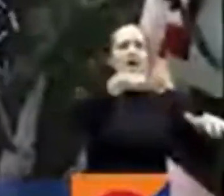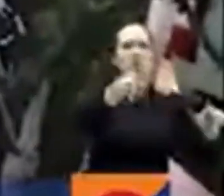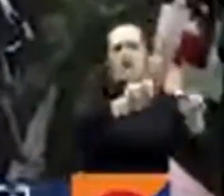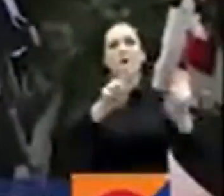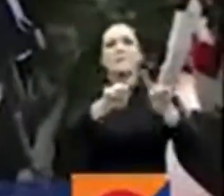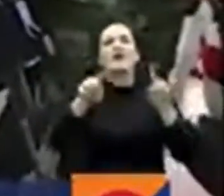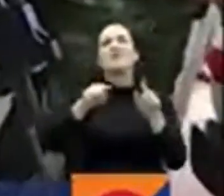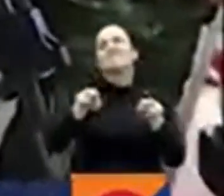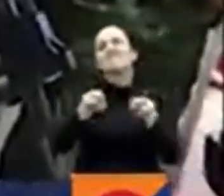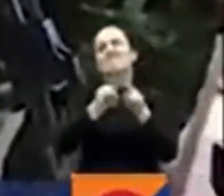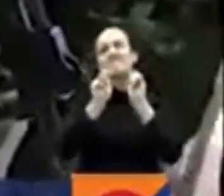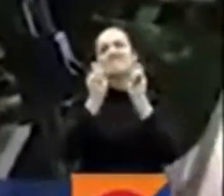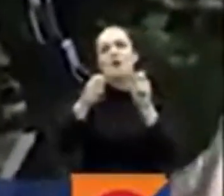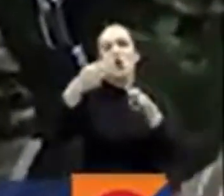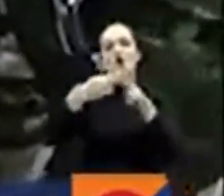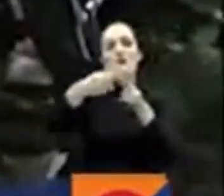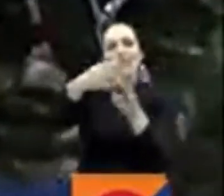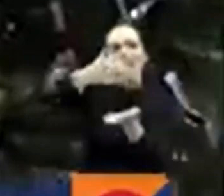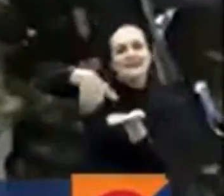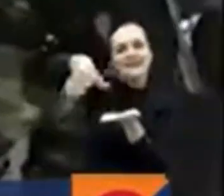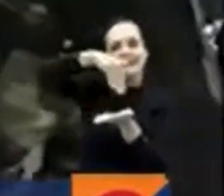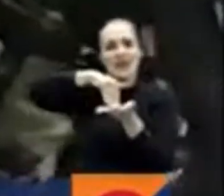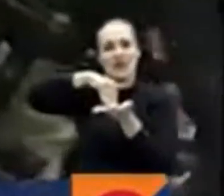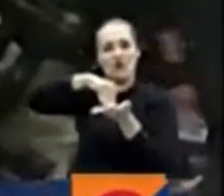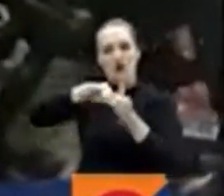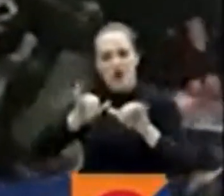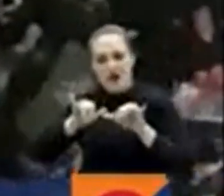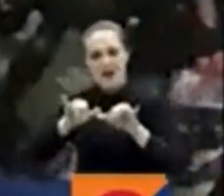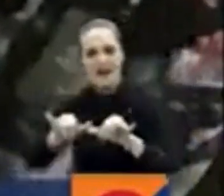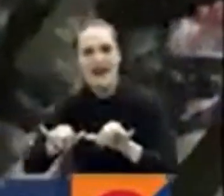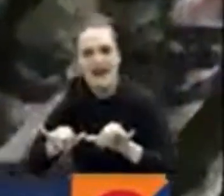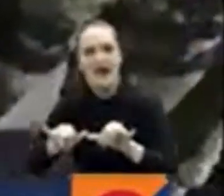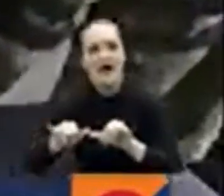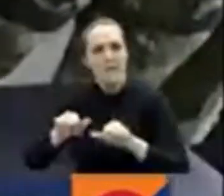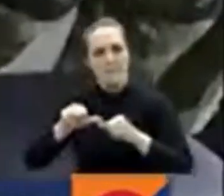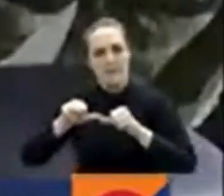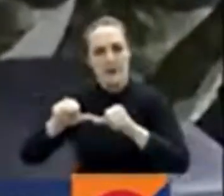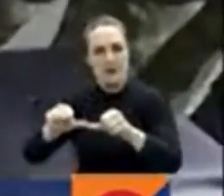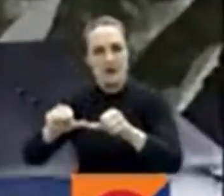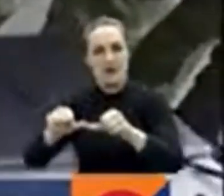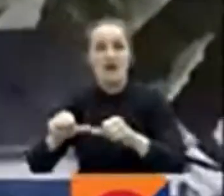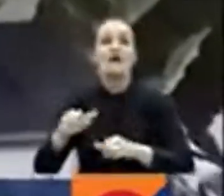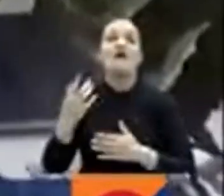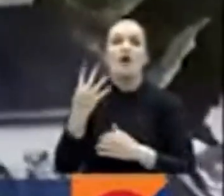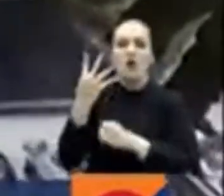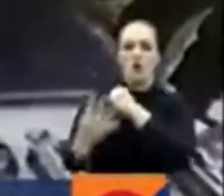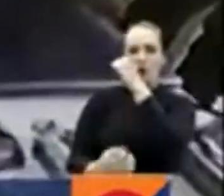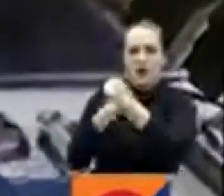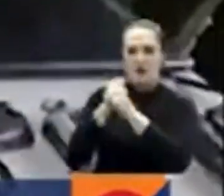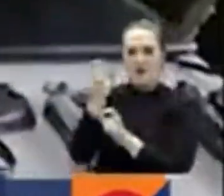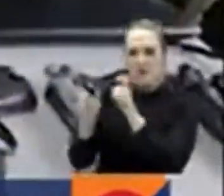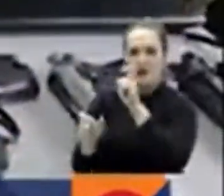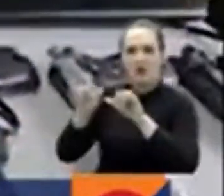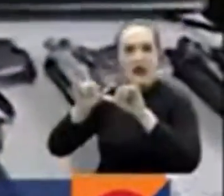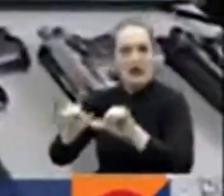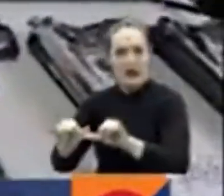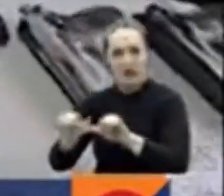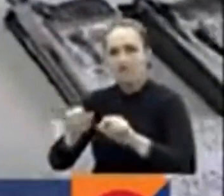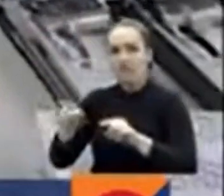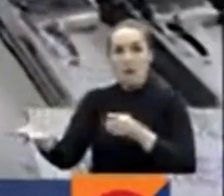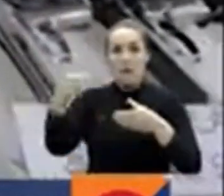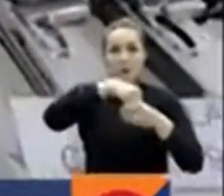permanente para personas condenadas a una pena de máximo cuatro años. Allí cumplirían el programa de restauración y reinserción.